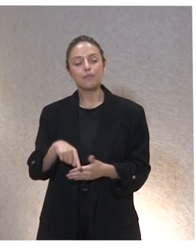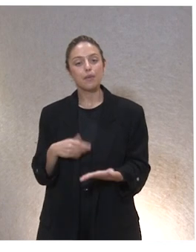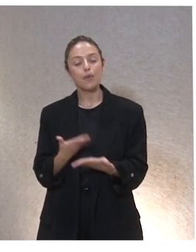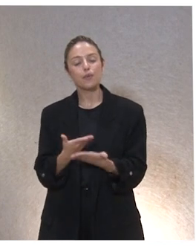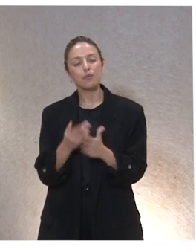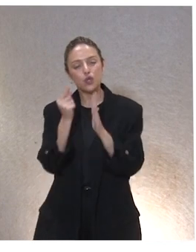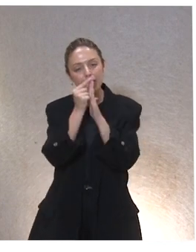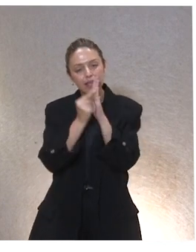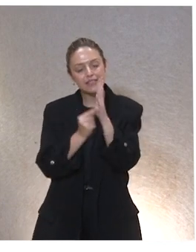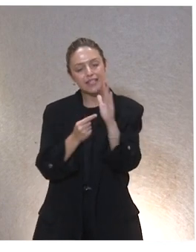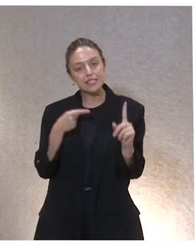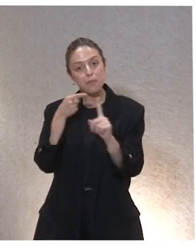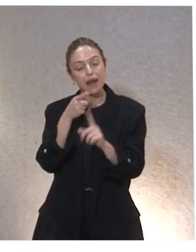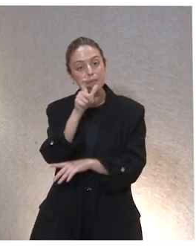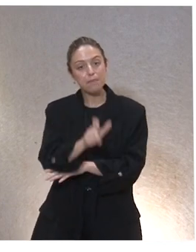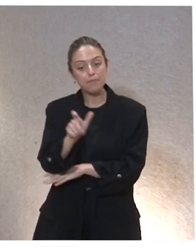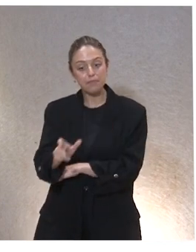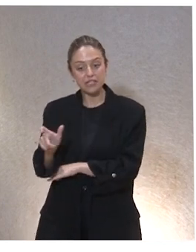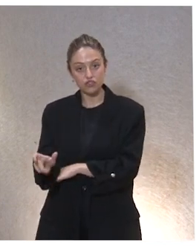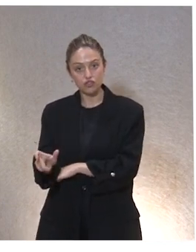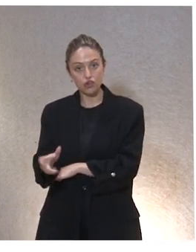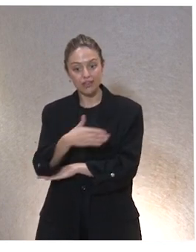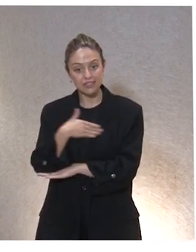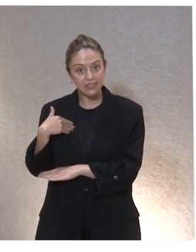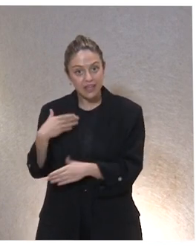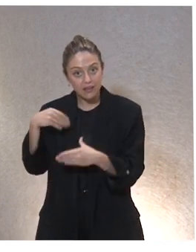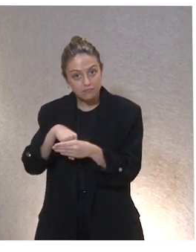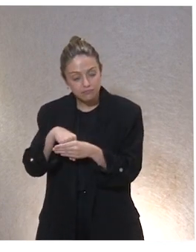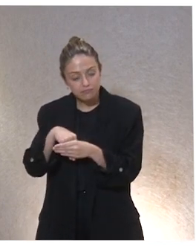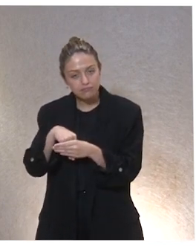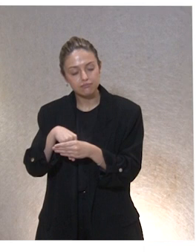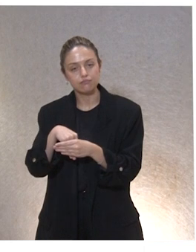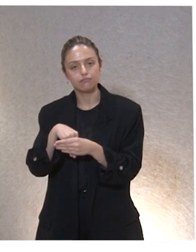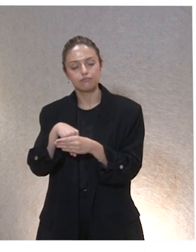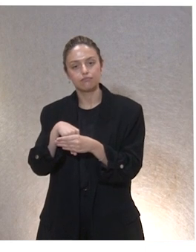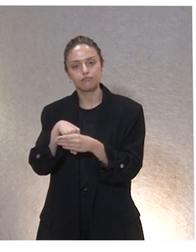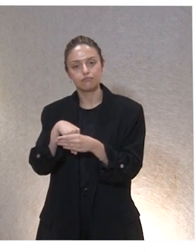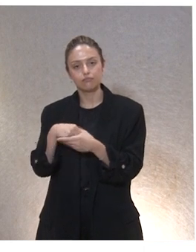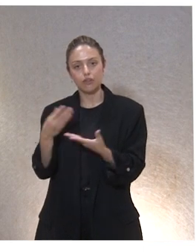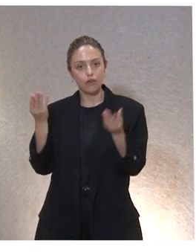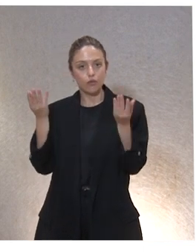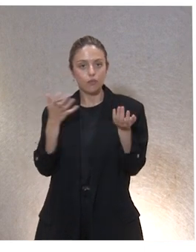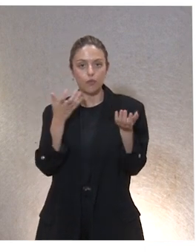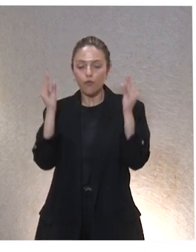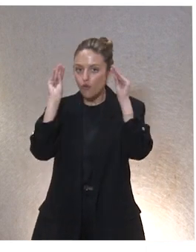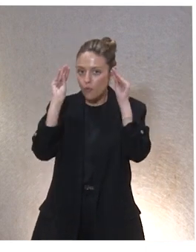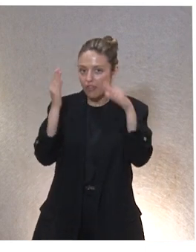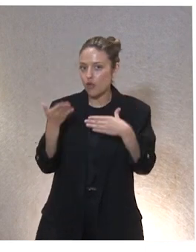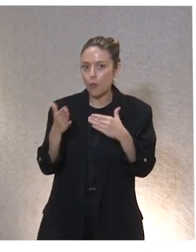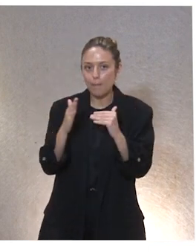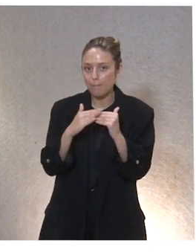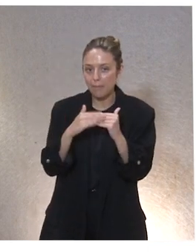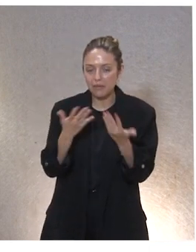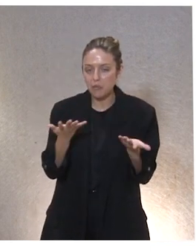requisitos para las personas que quieran integrarlo, como una formación mínima, por ejemplo, un número de horas,